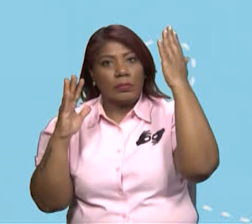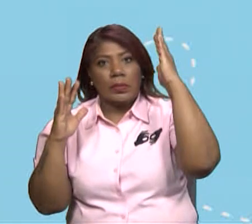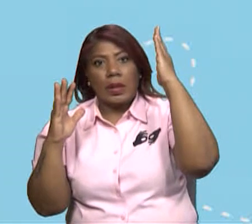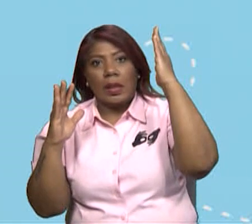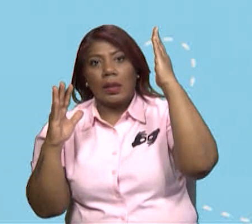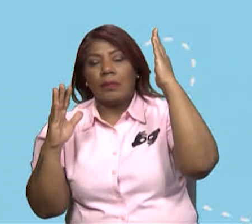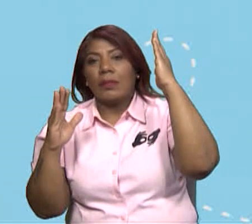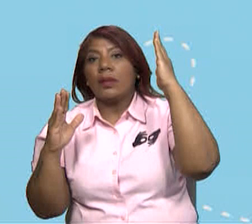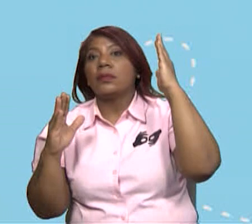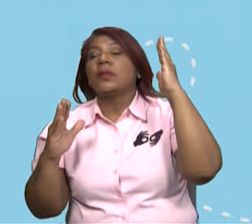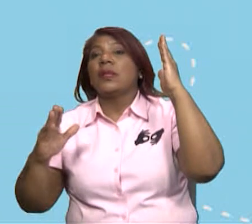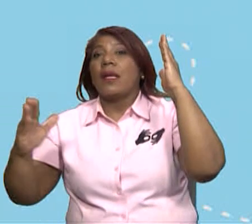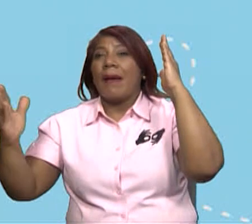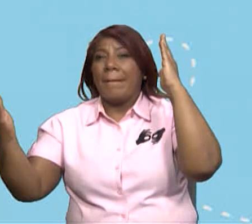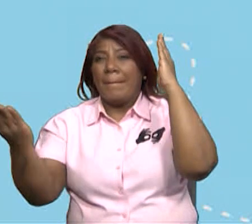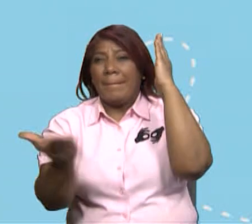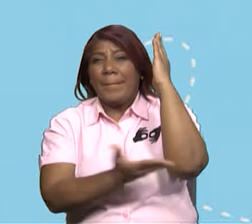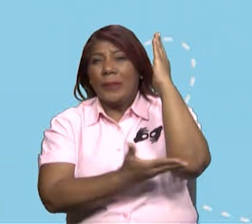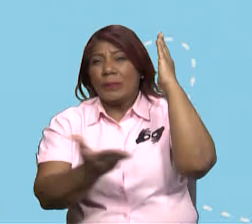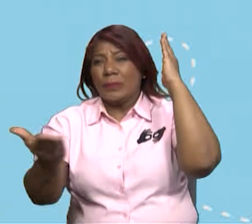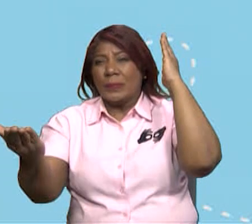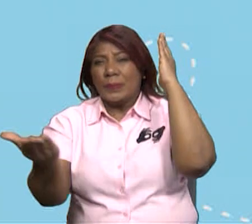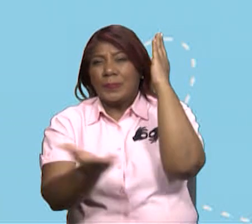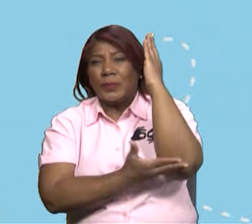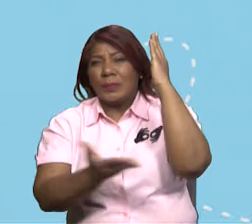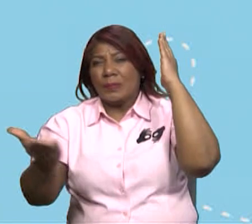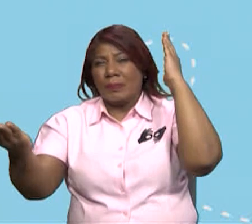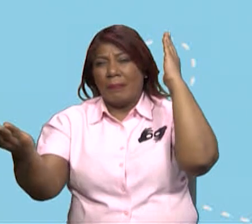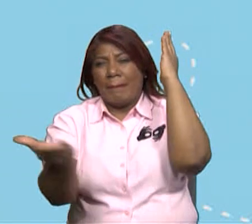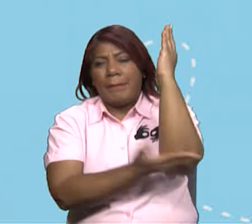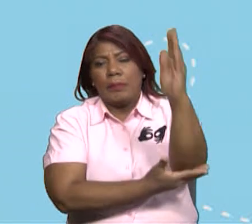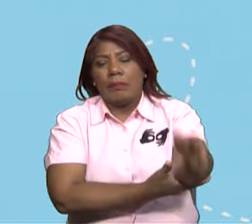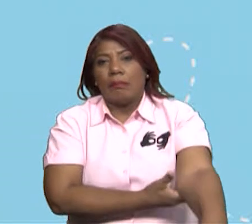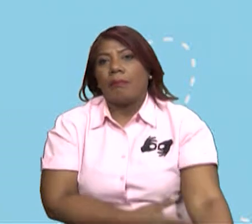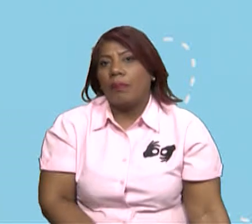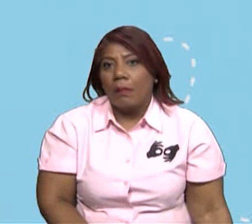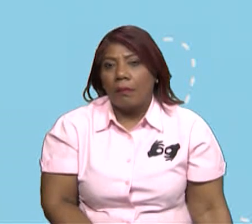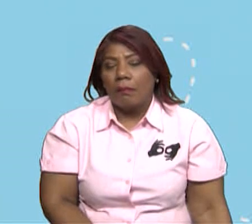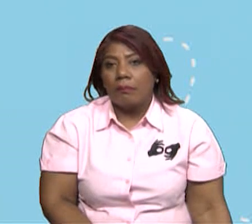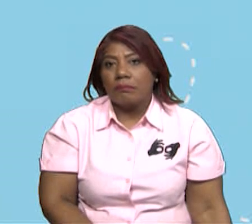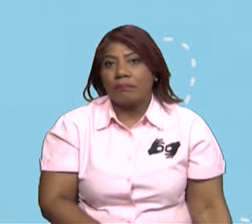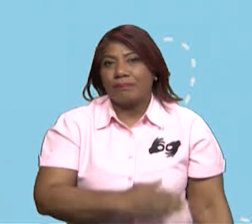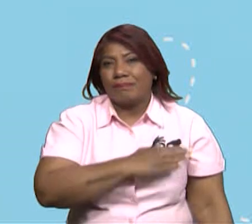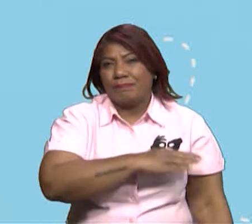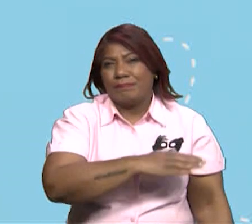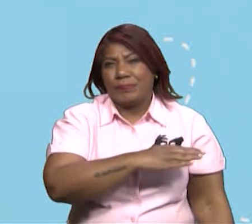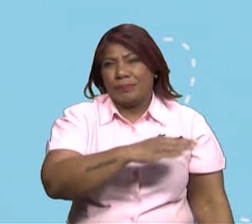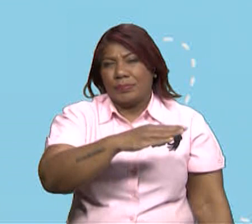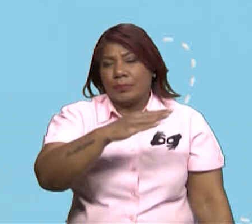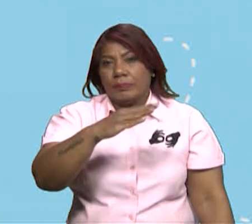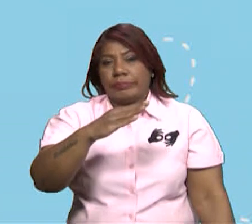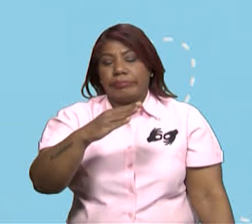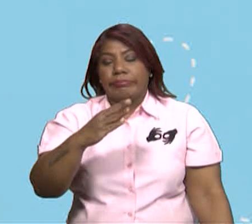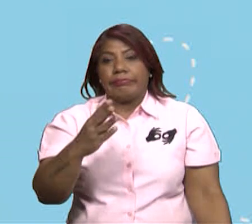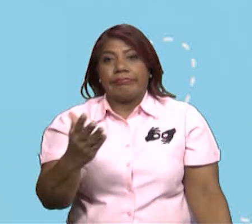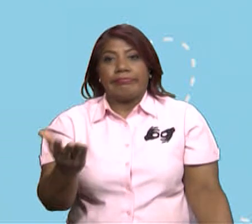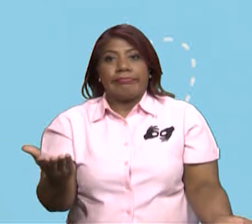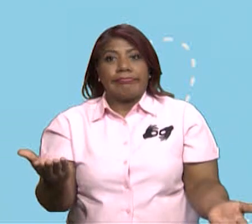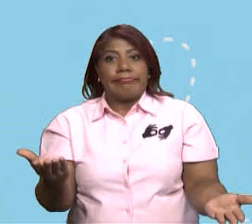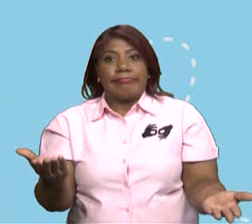el corte de todos los árboles de una extensión de bosque. ¿Ok?